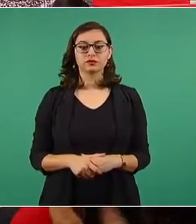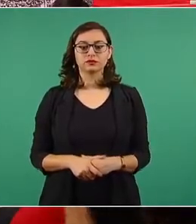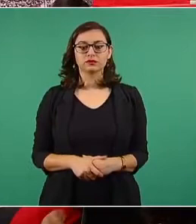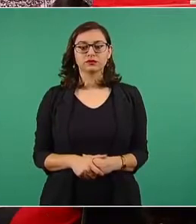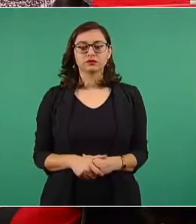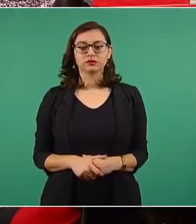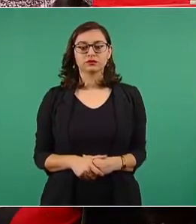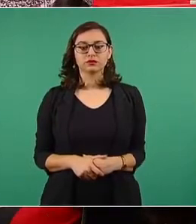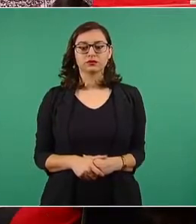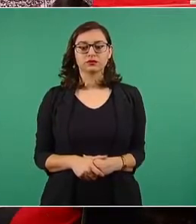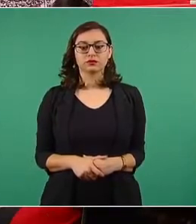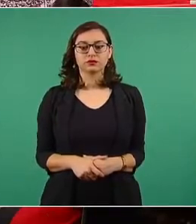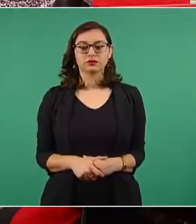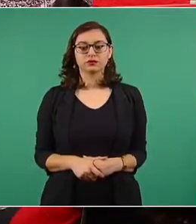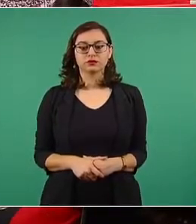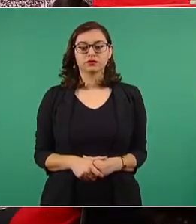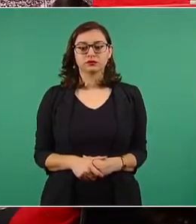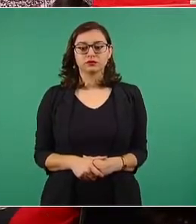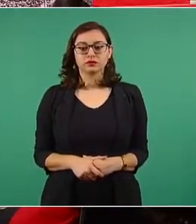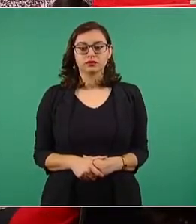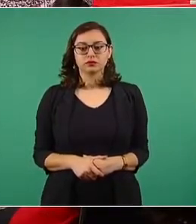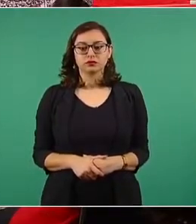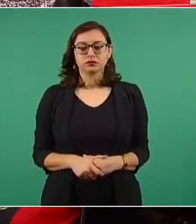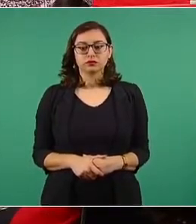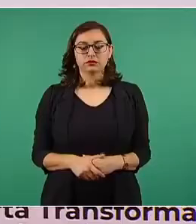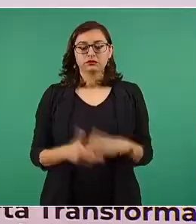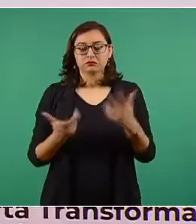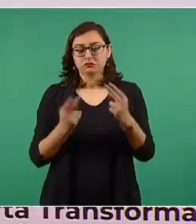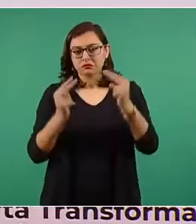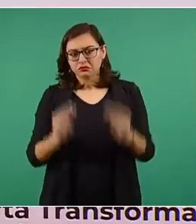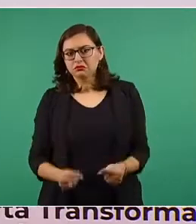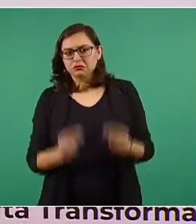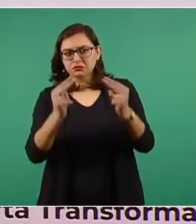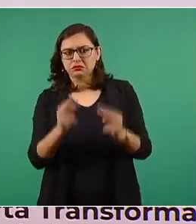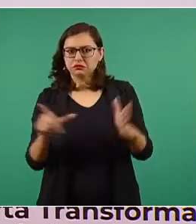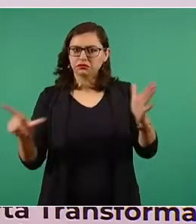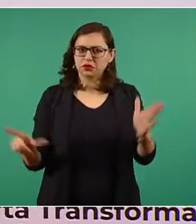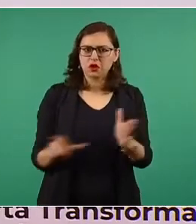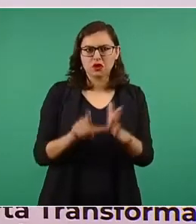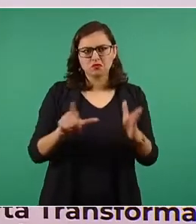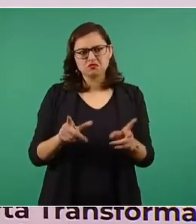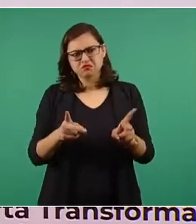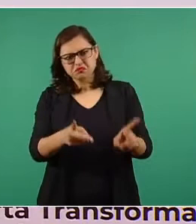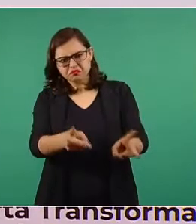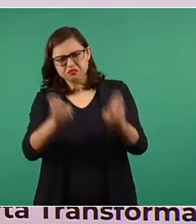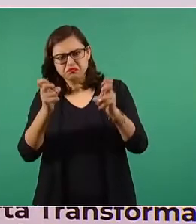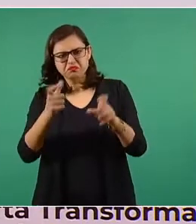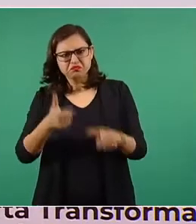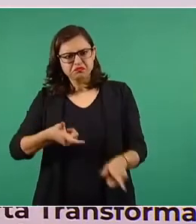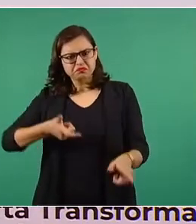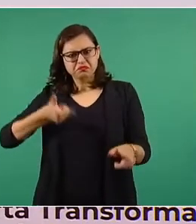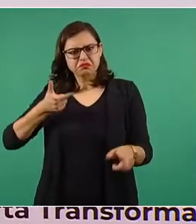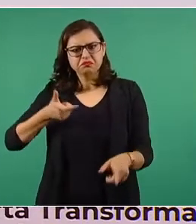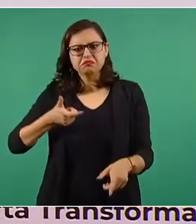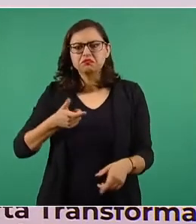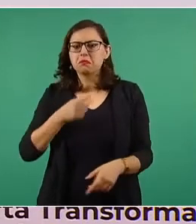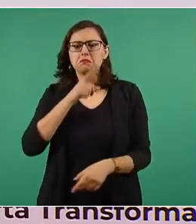No ha habido asaltos a comercios ni actos de vandalismo